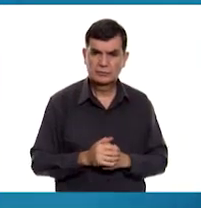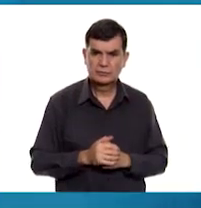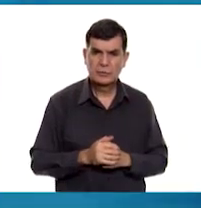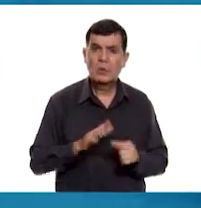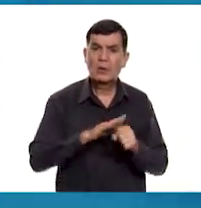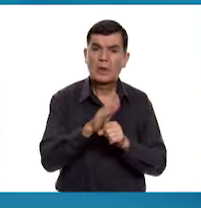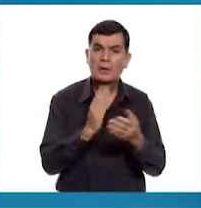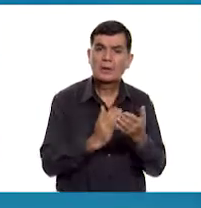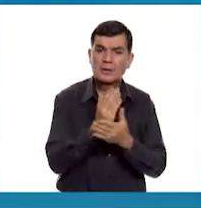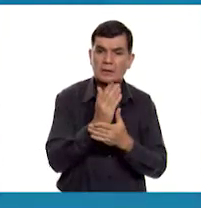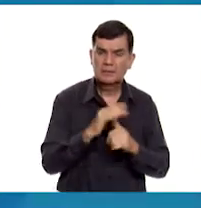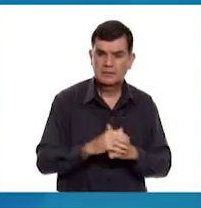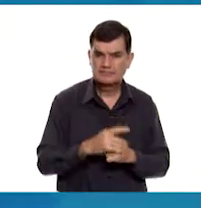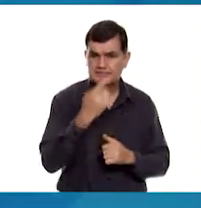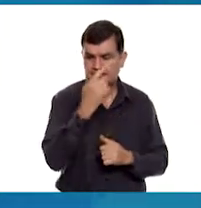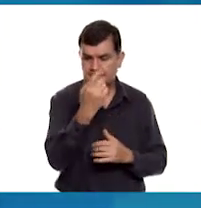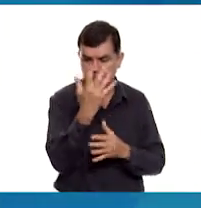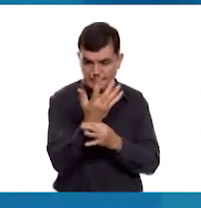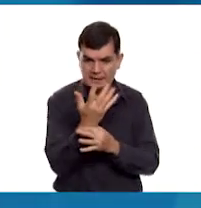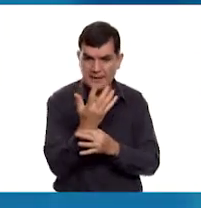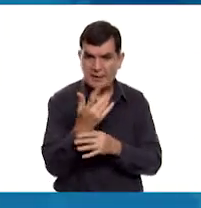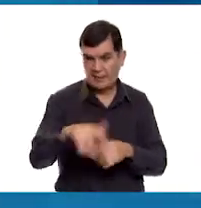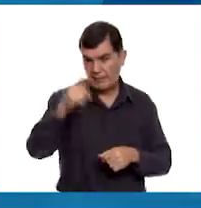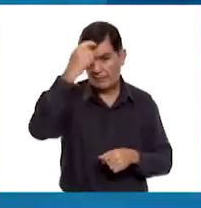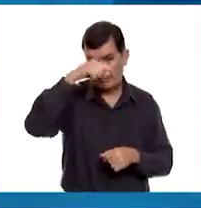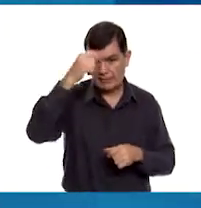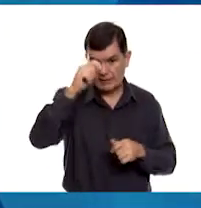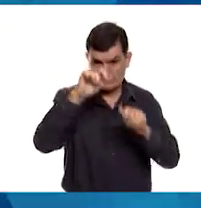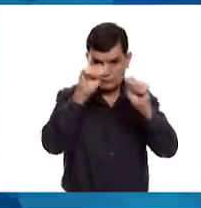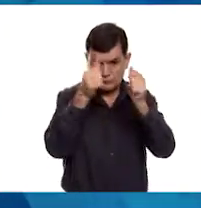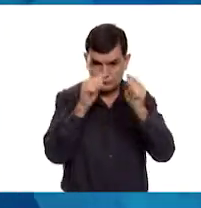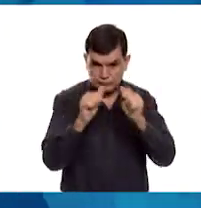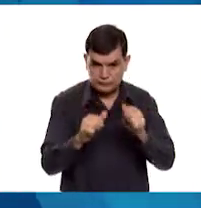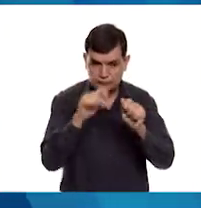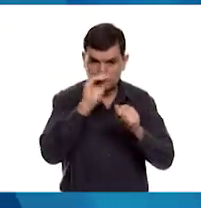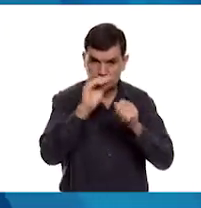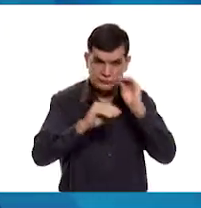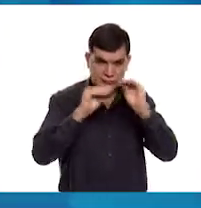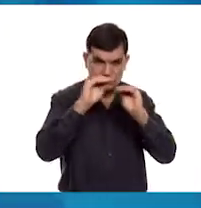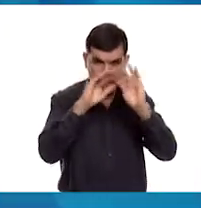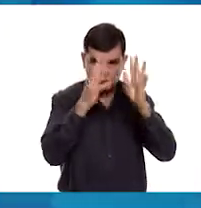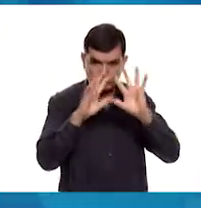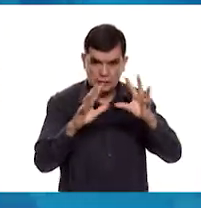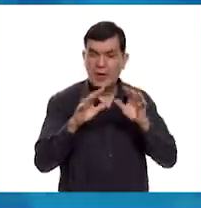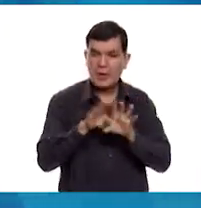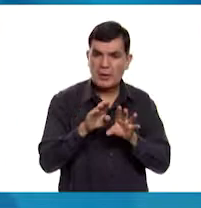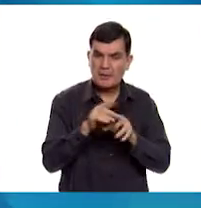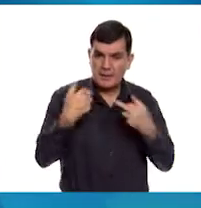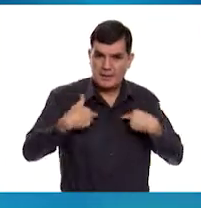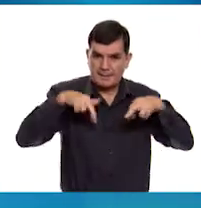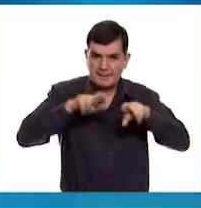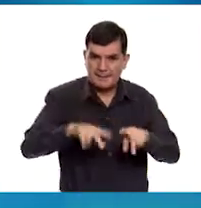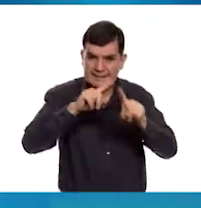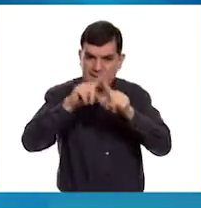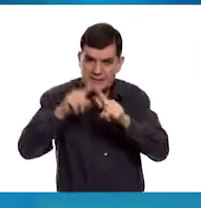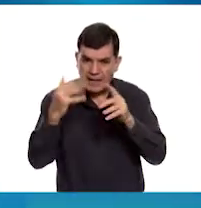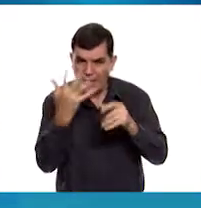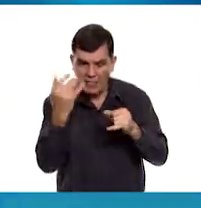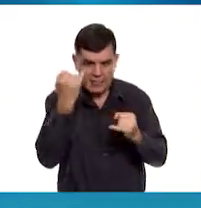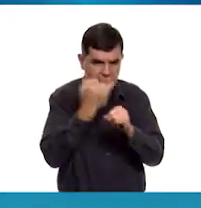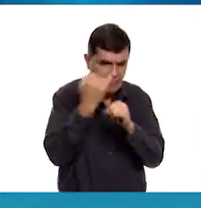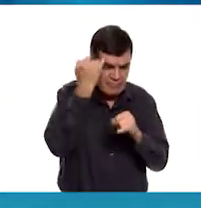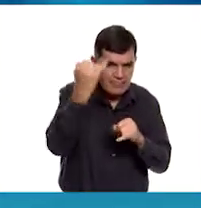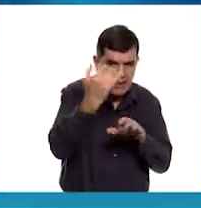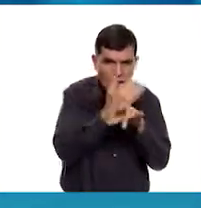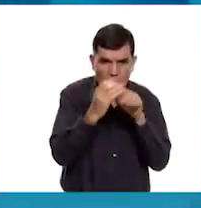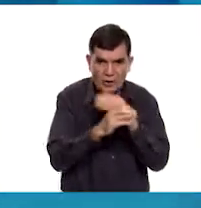Y dices, la técnica de la escultura es el arte que nos permite representar o crear objetos